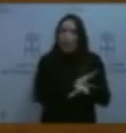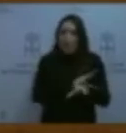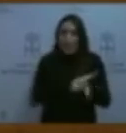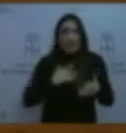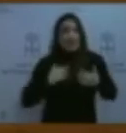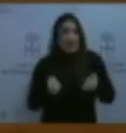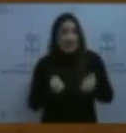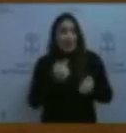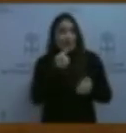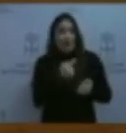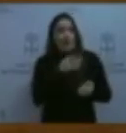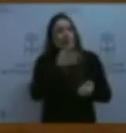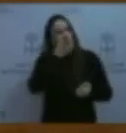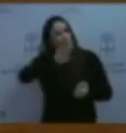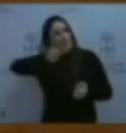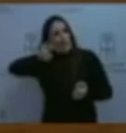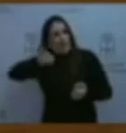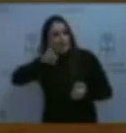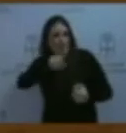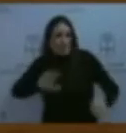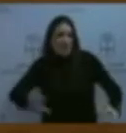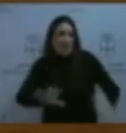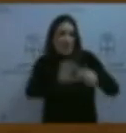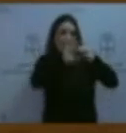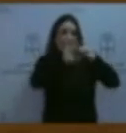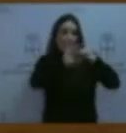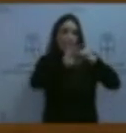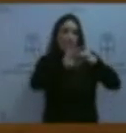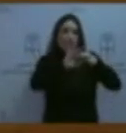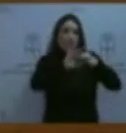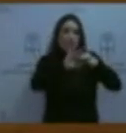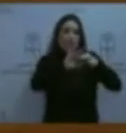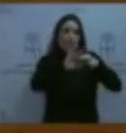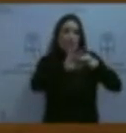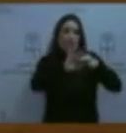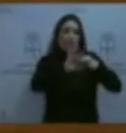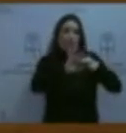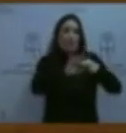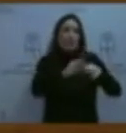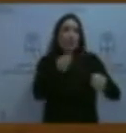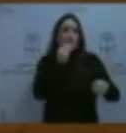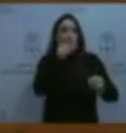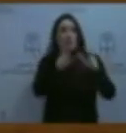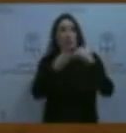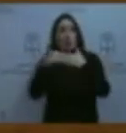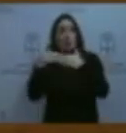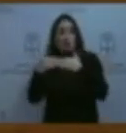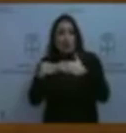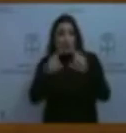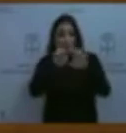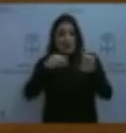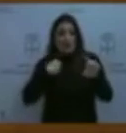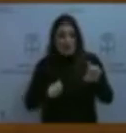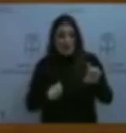Sanidad ante otra denuncia interpuesta en relación a la vulneración de consumidores y usuarios de esta empresa,